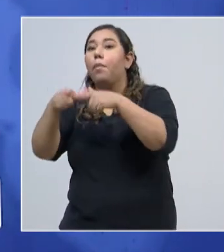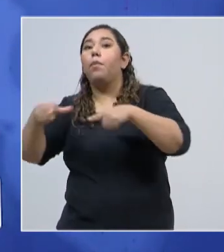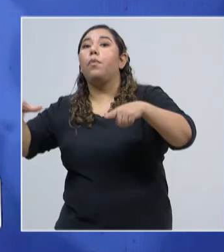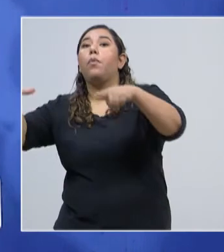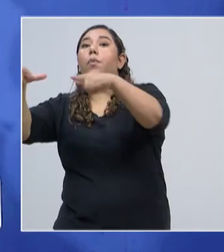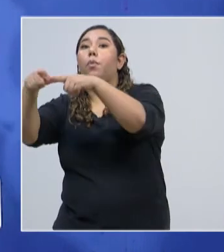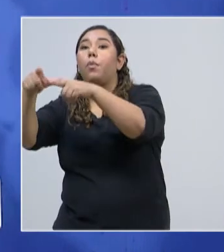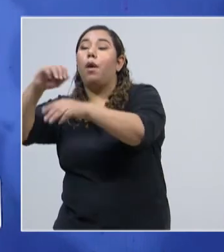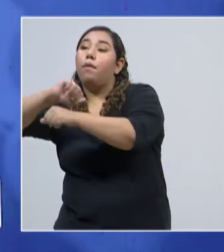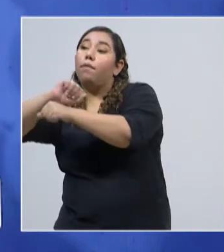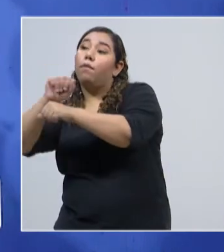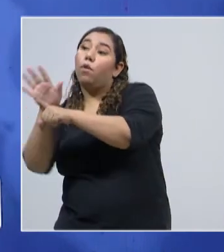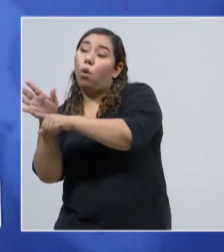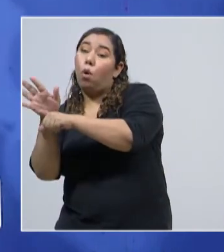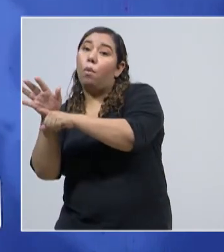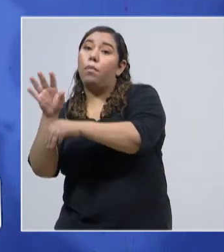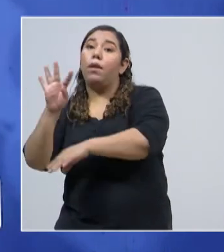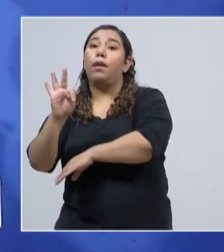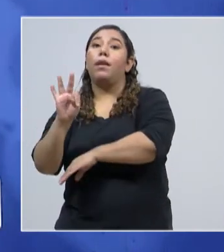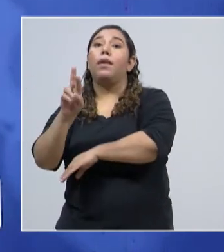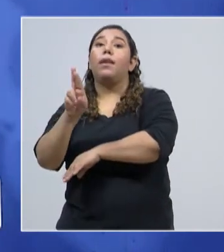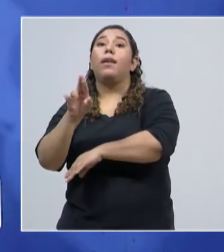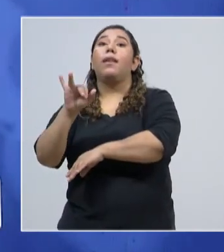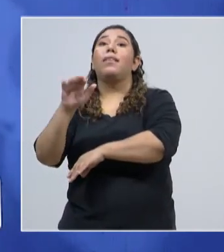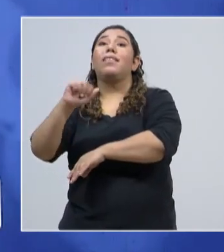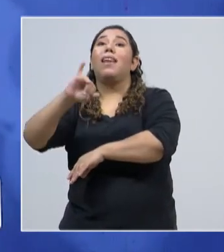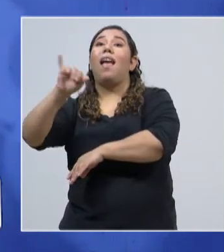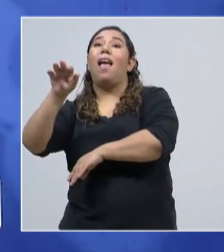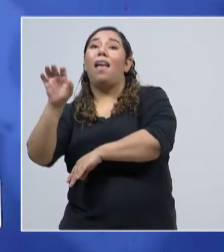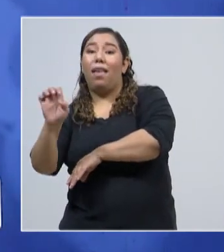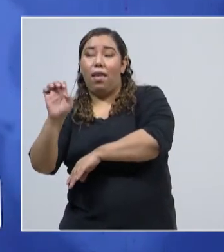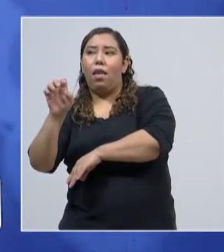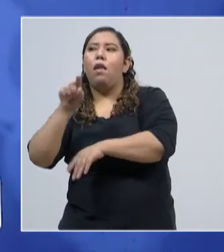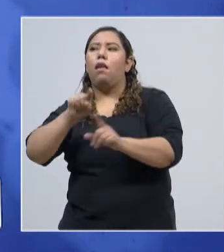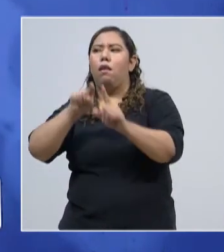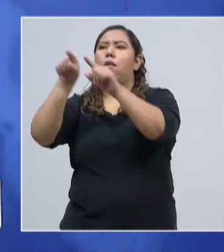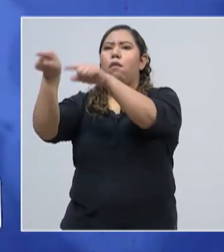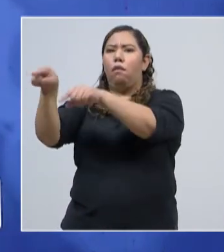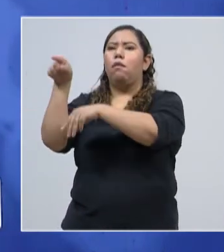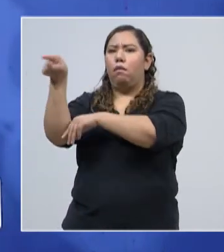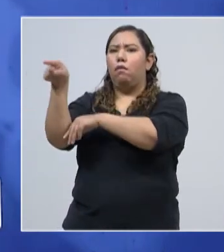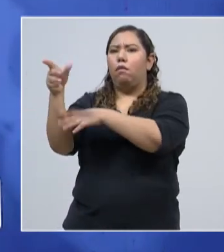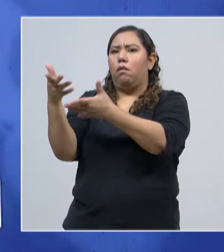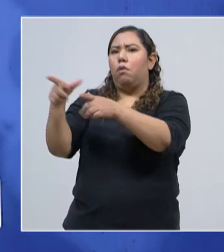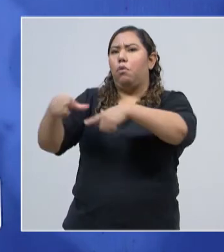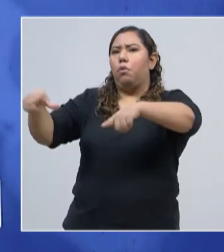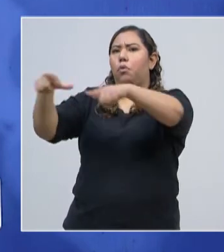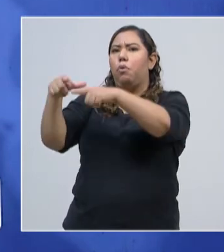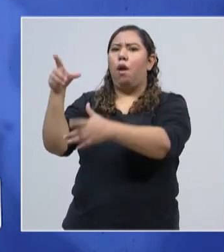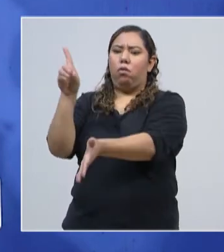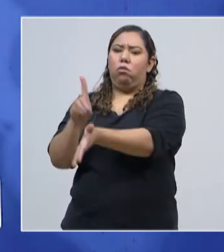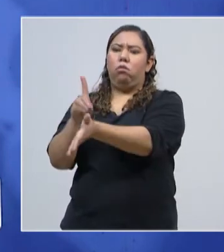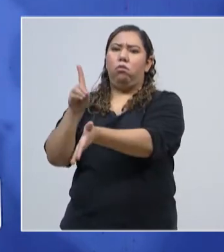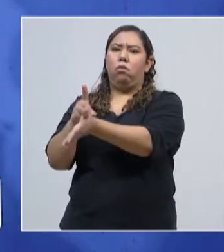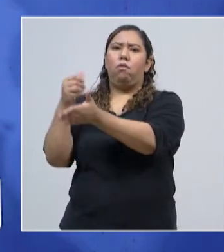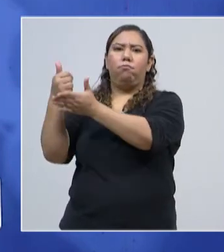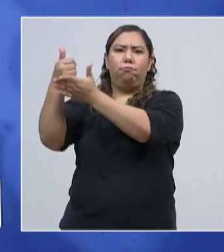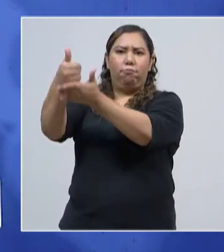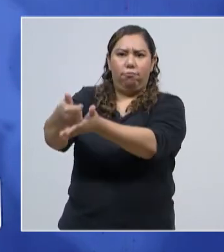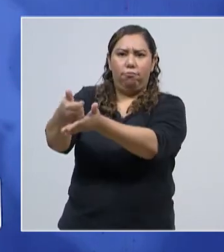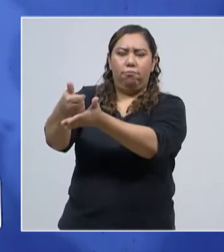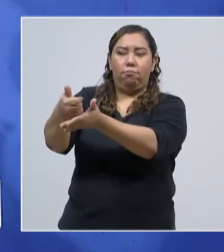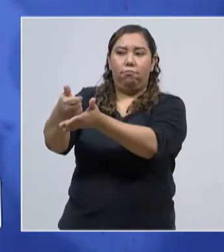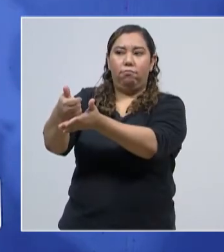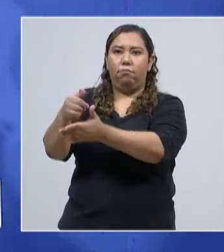municipios, en otros departamentos, también están con sus centros de triaje, donde le pueden atender y pueden referirle a un